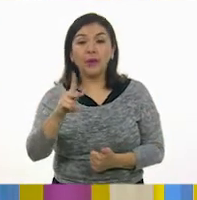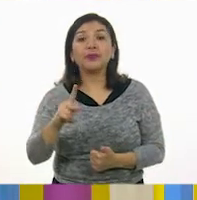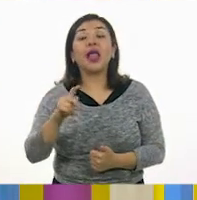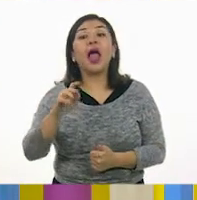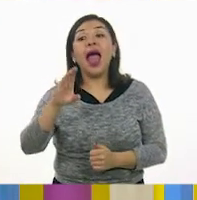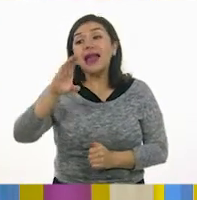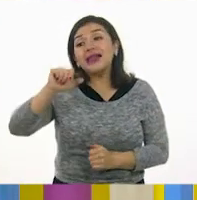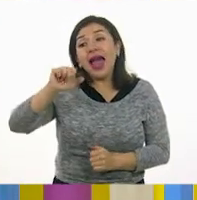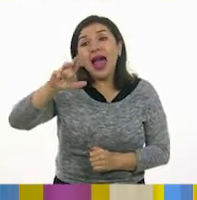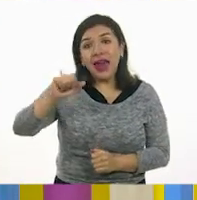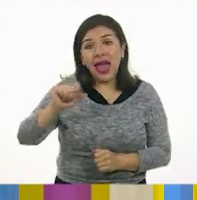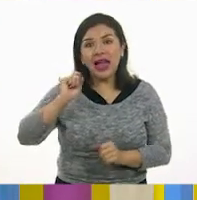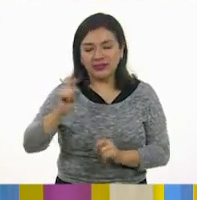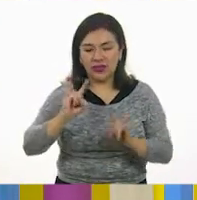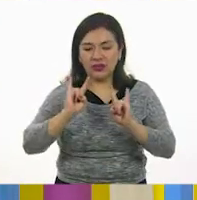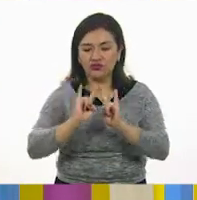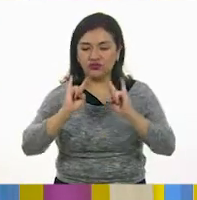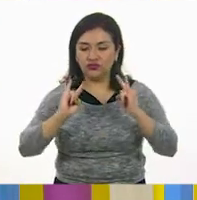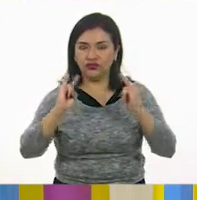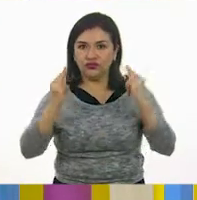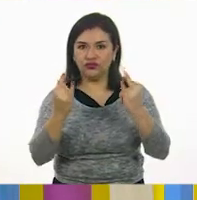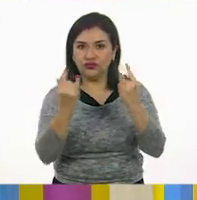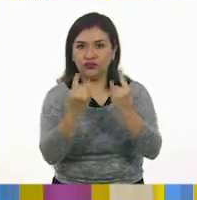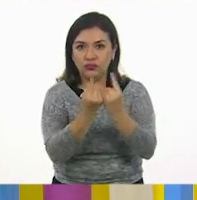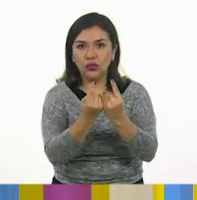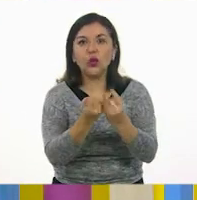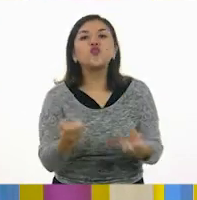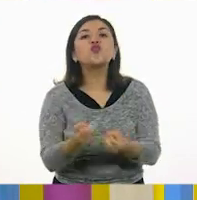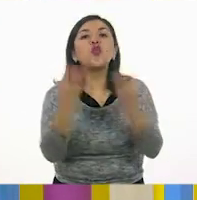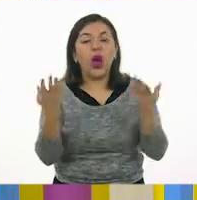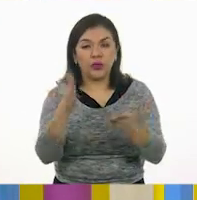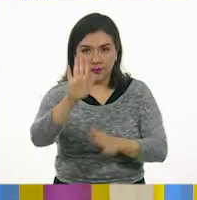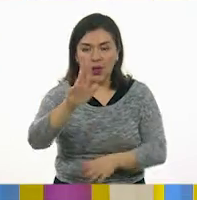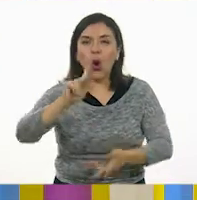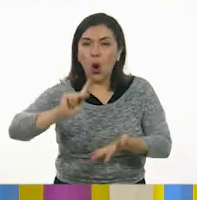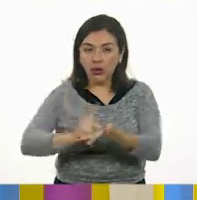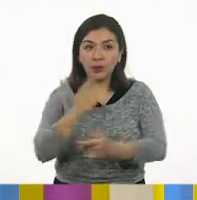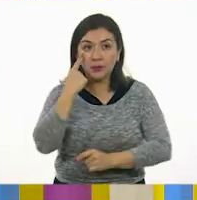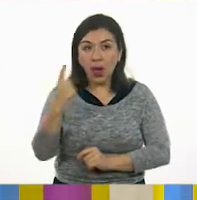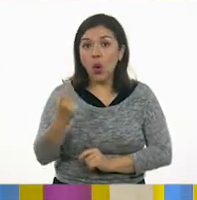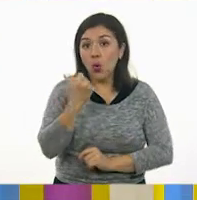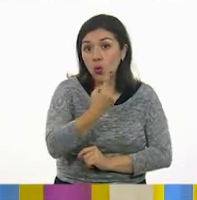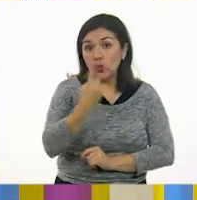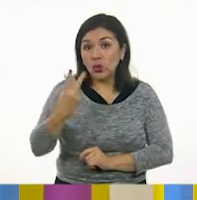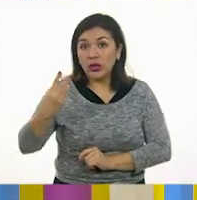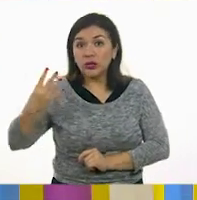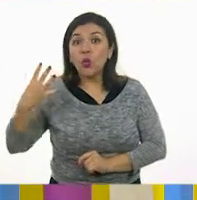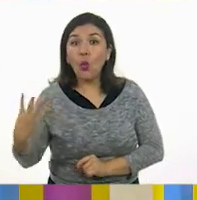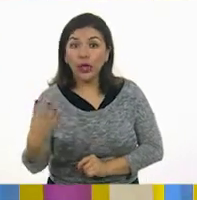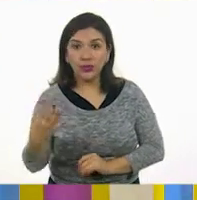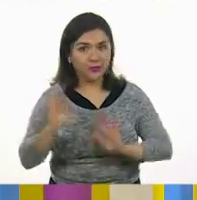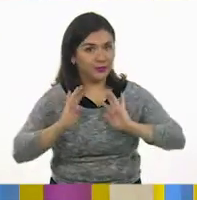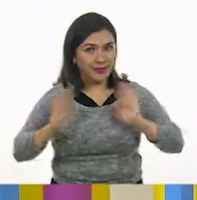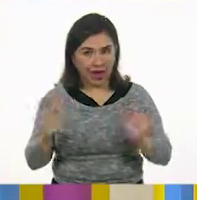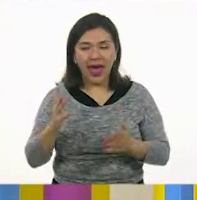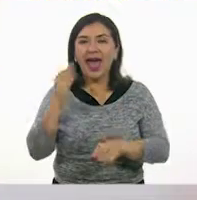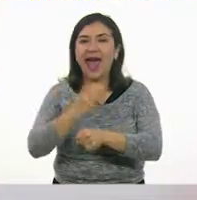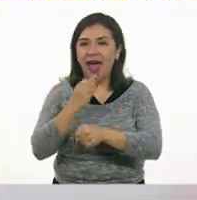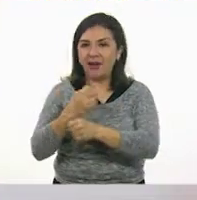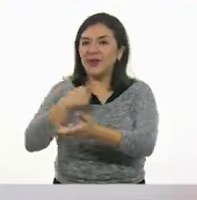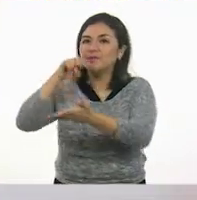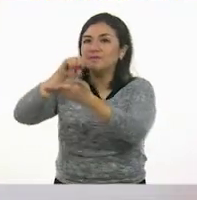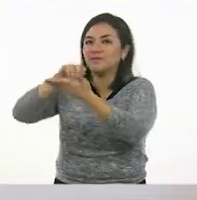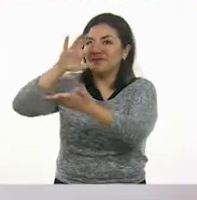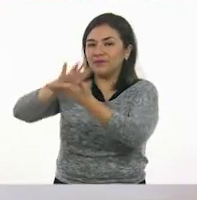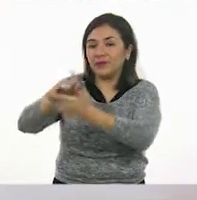caras, entonces, solamente son estos lados, no las bases. Entonces, una, dos, tres y cuatro. Muy bien. Vamos a notarlo. Cuatro